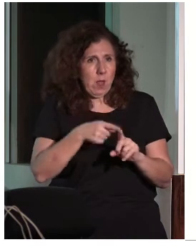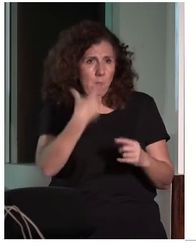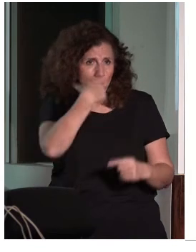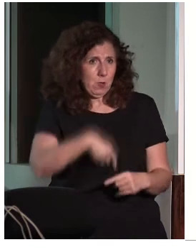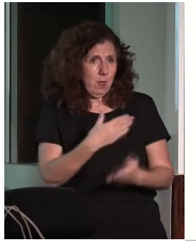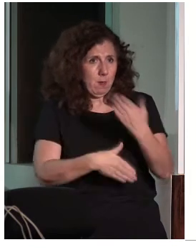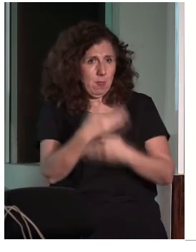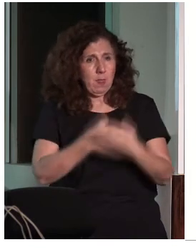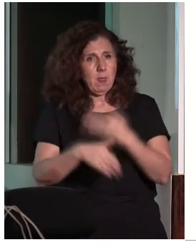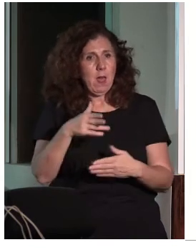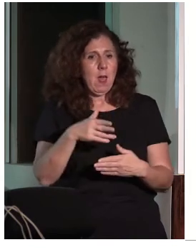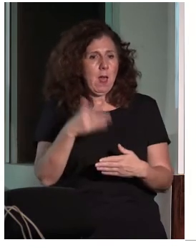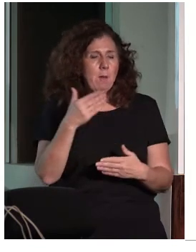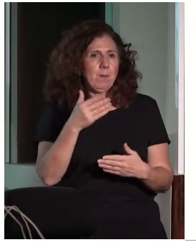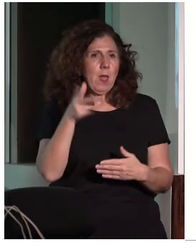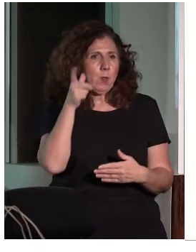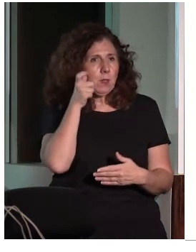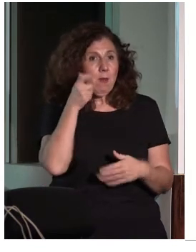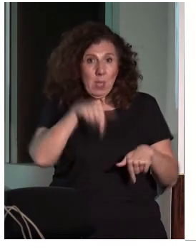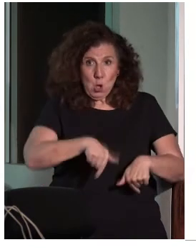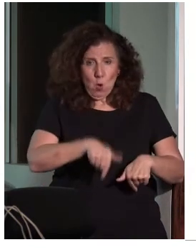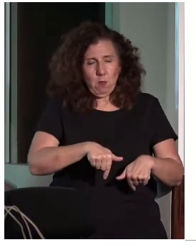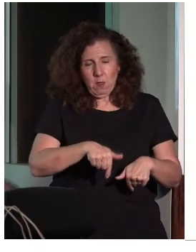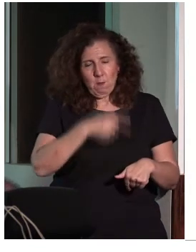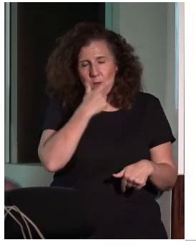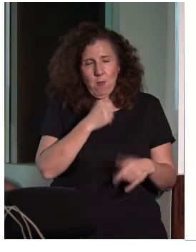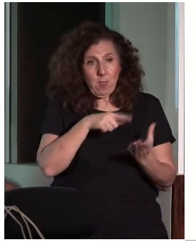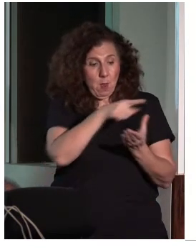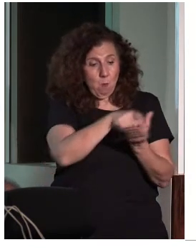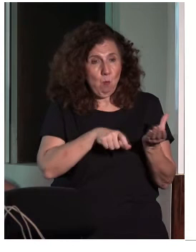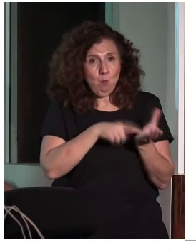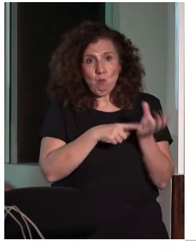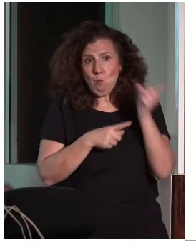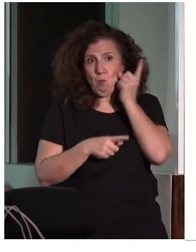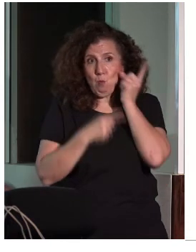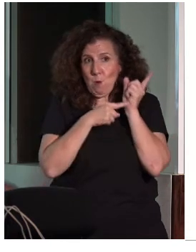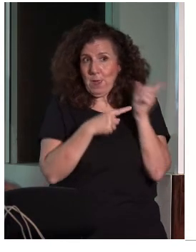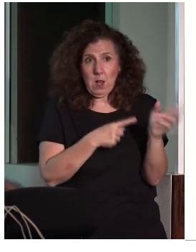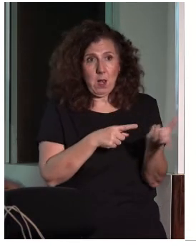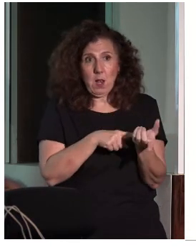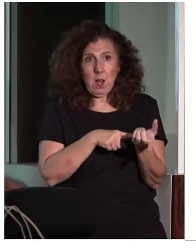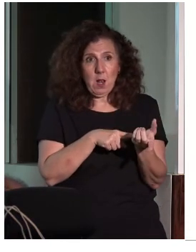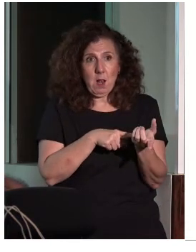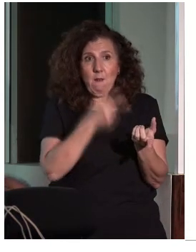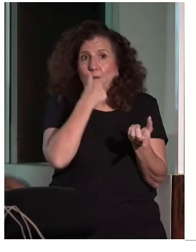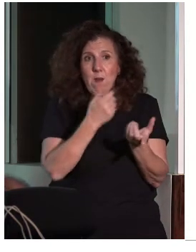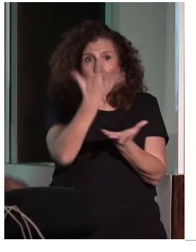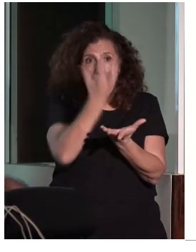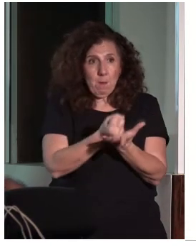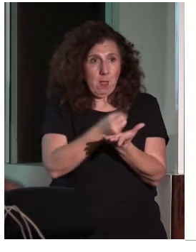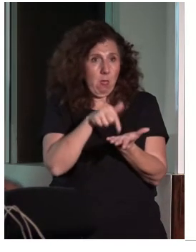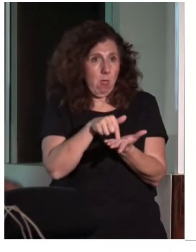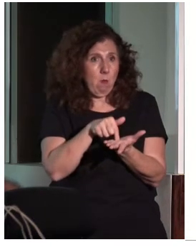visto que hoy en día, que todo el mundo tiene móviles, es tan fácil como poder descargarse una app